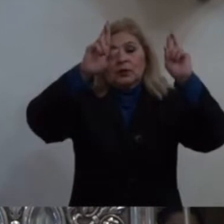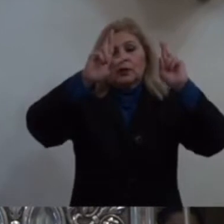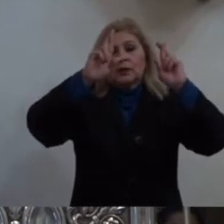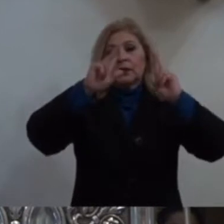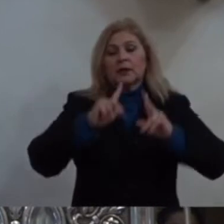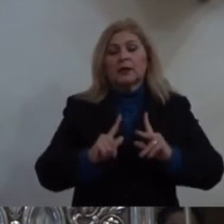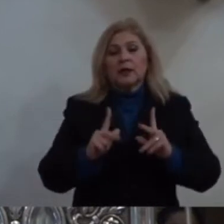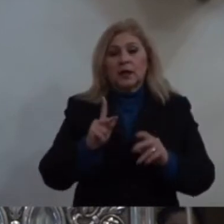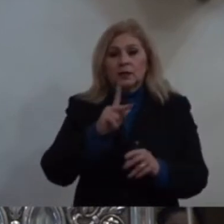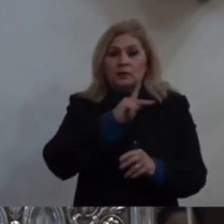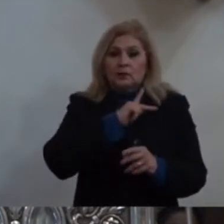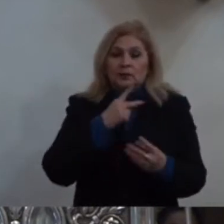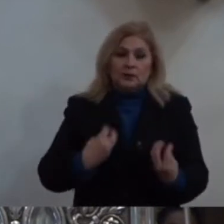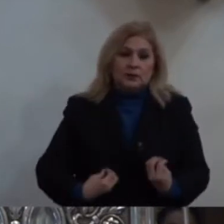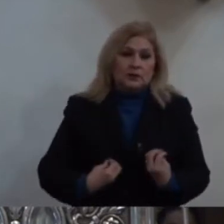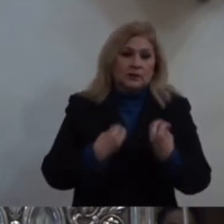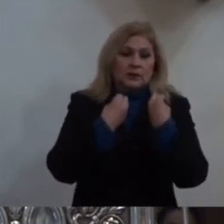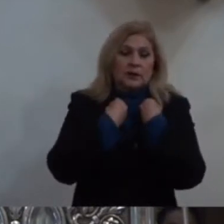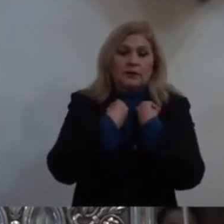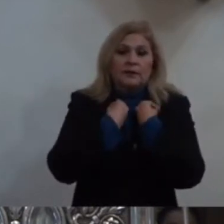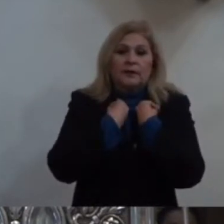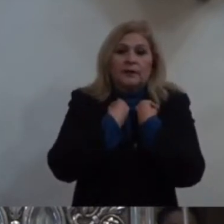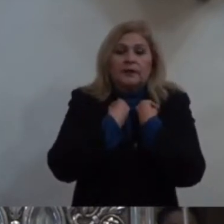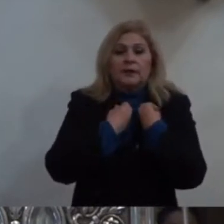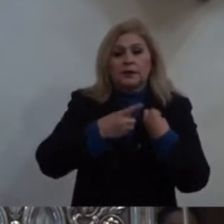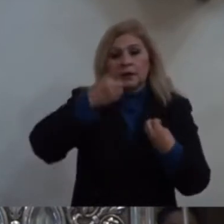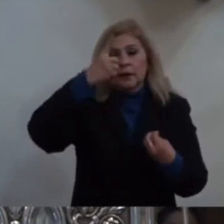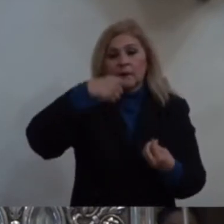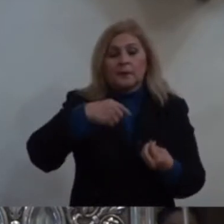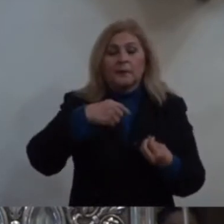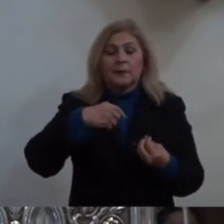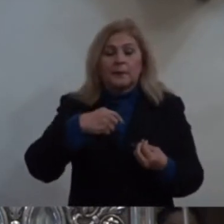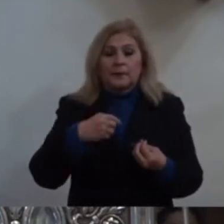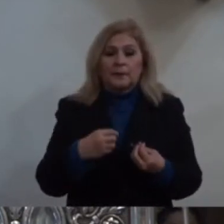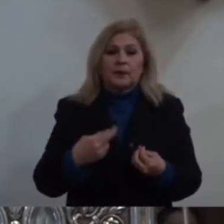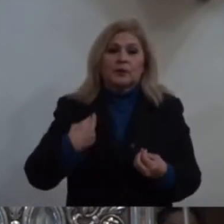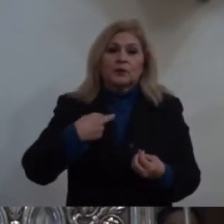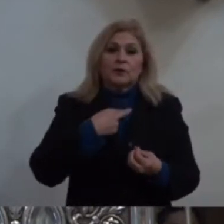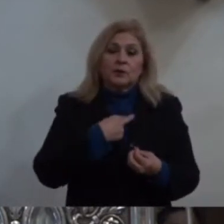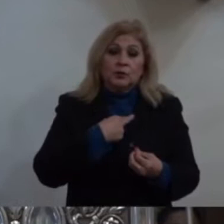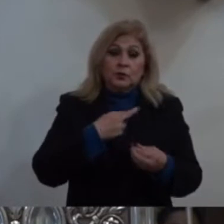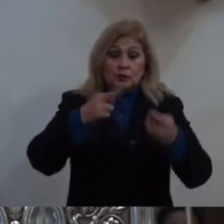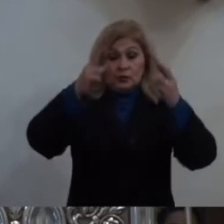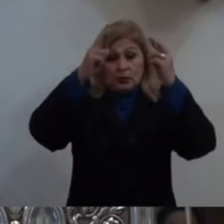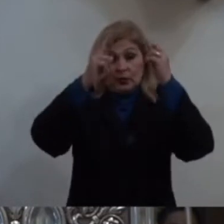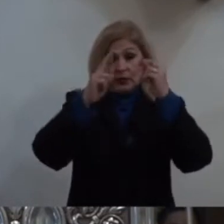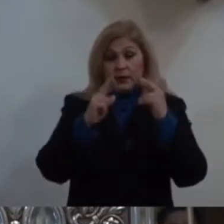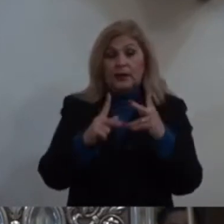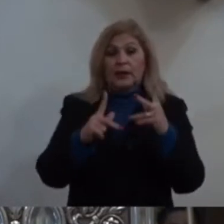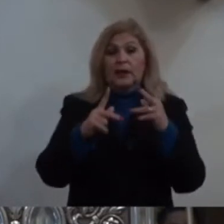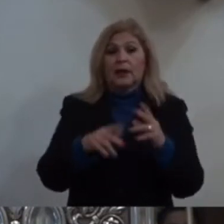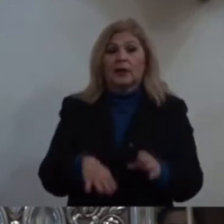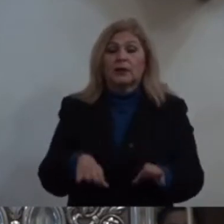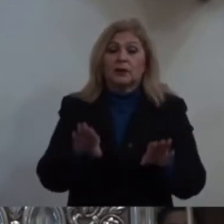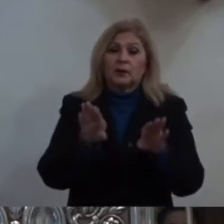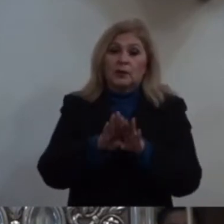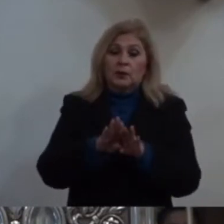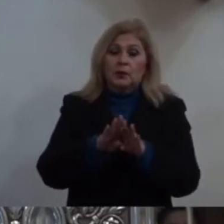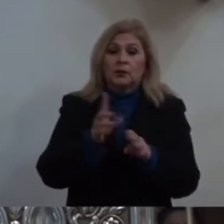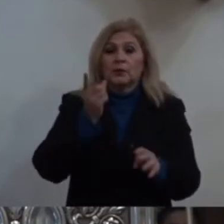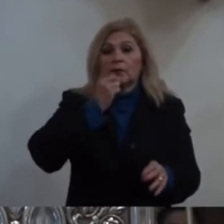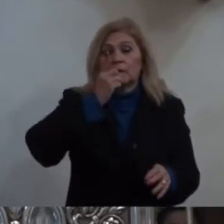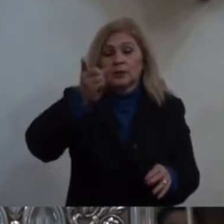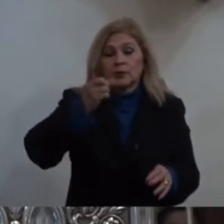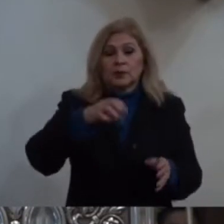que se convierte también como en profecía Cuando los mayores mayores vemos